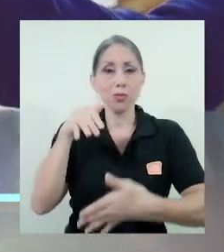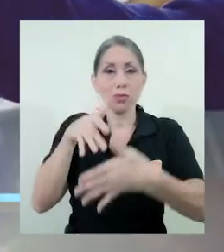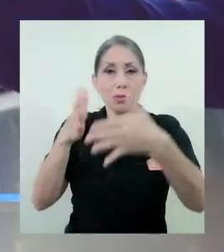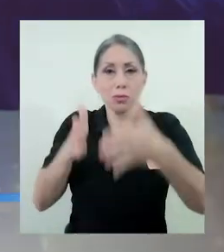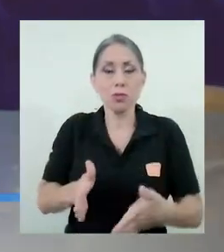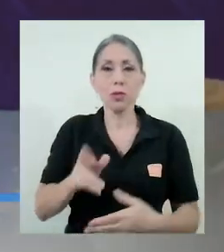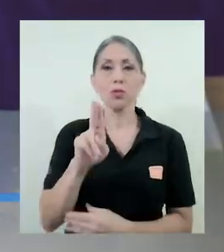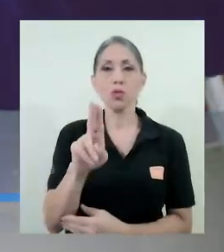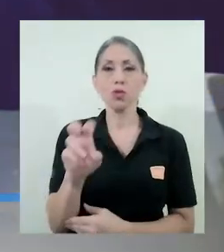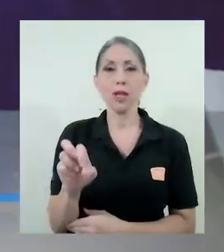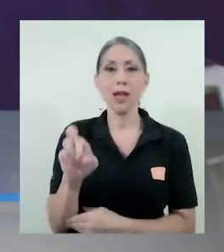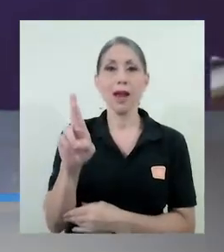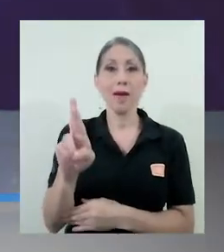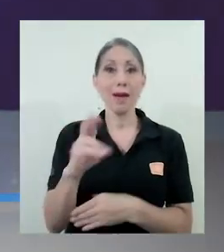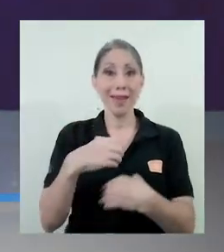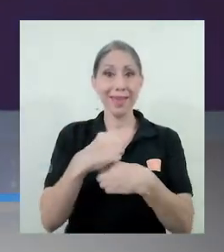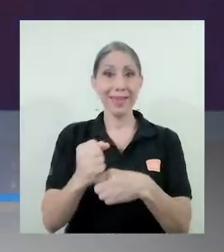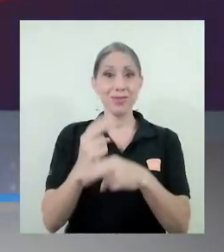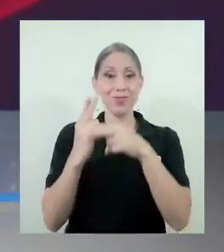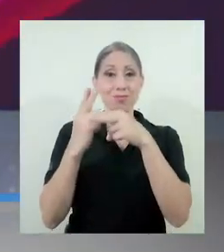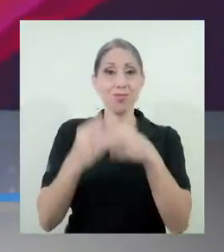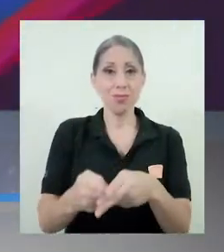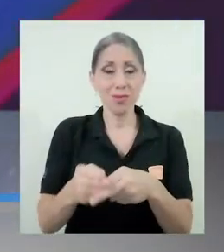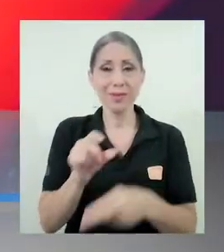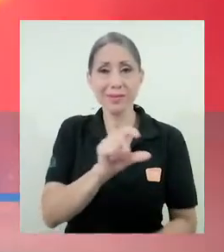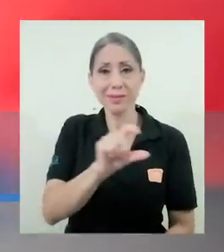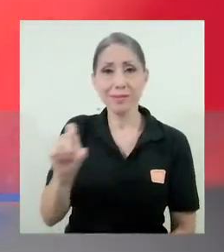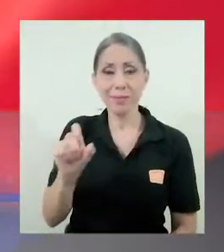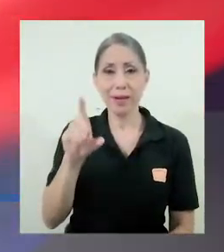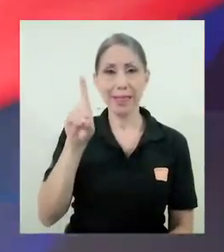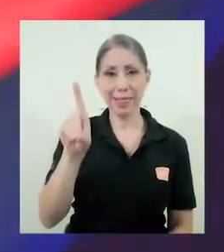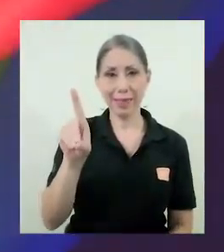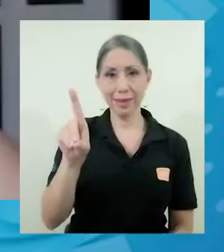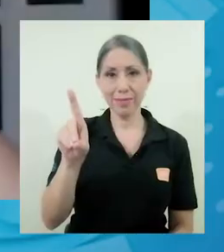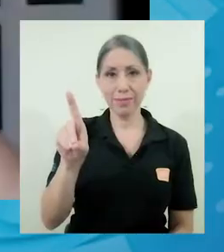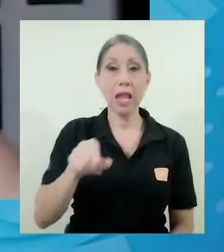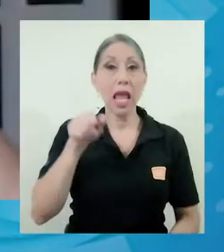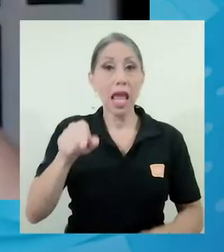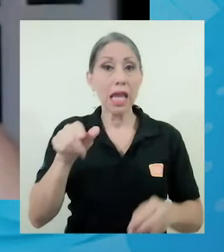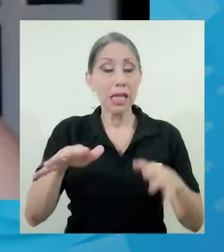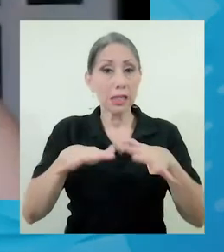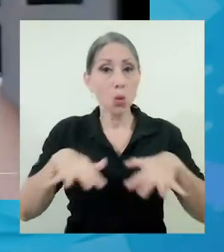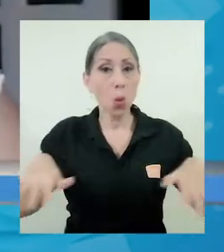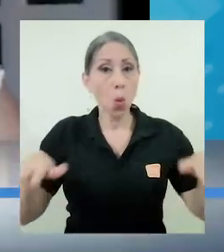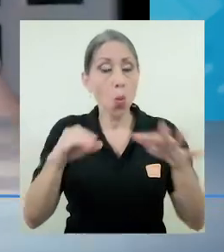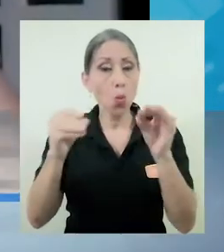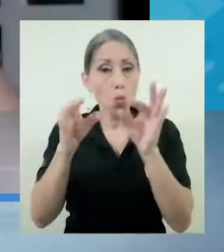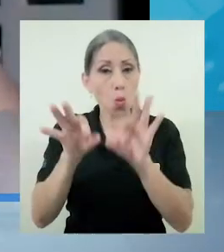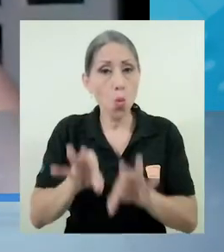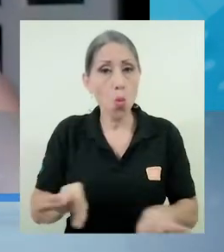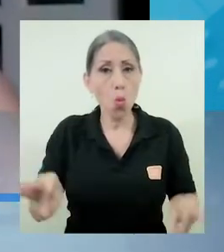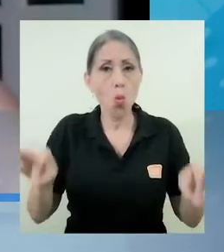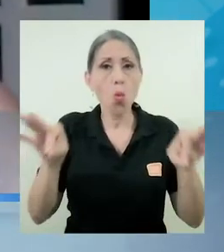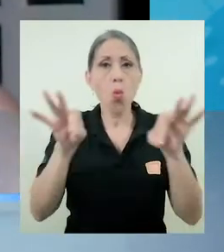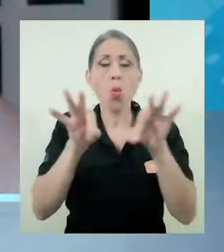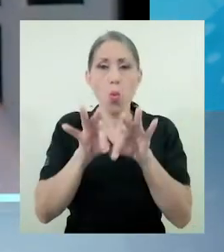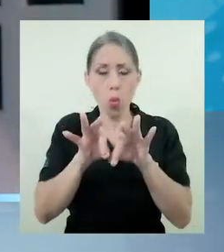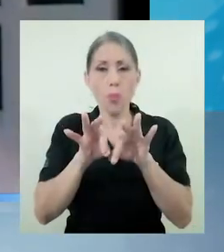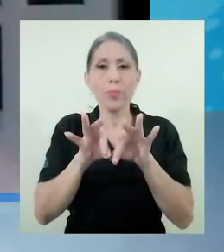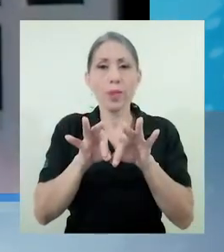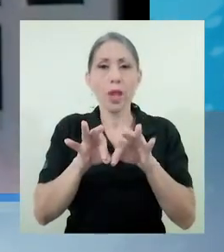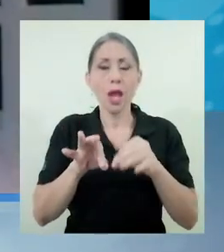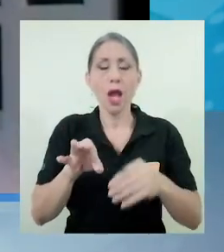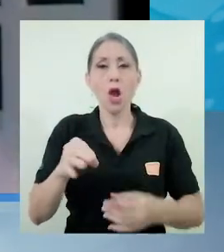Estudiantes de la UCR creó la llamada Semana D. Bueno, en este contexto toma vital relevancia porque